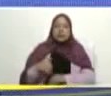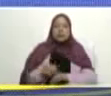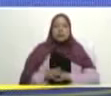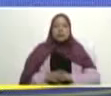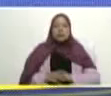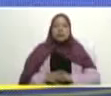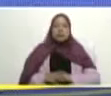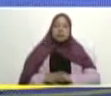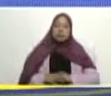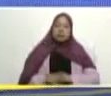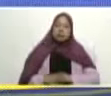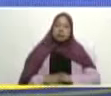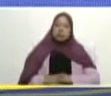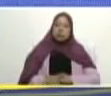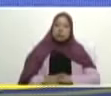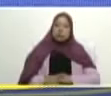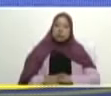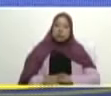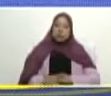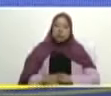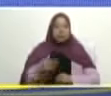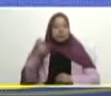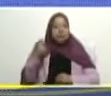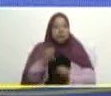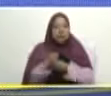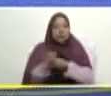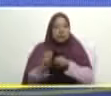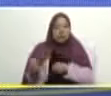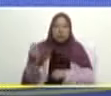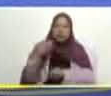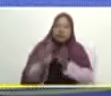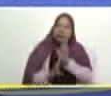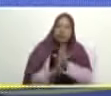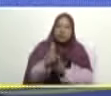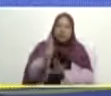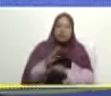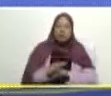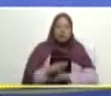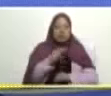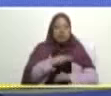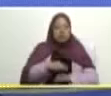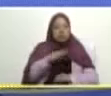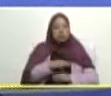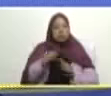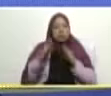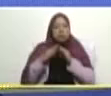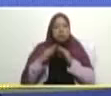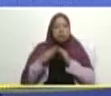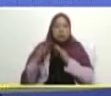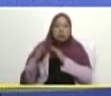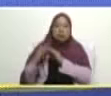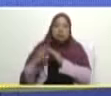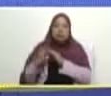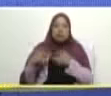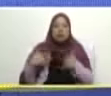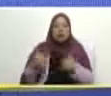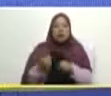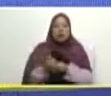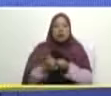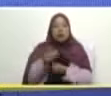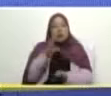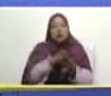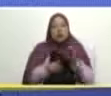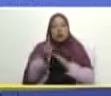todavía falta muchas cosas por hacer pero hemos avanzado la misión barrio adentro salud 100